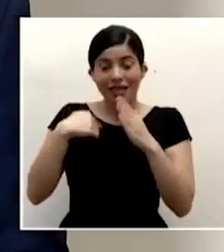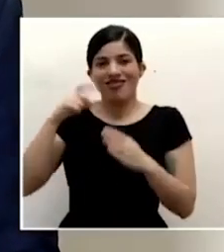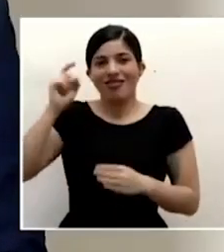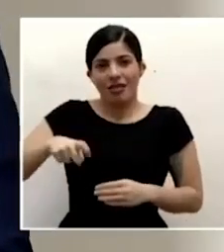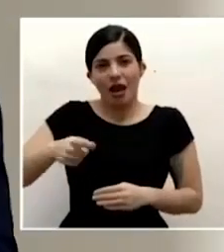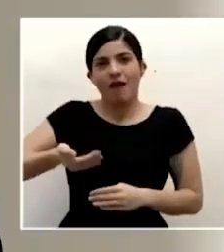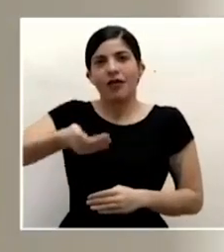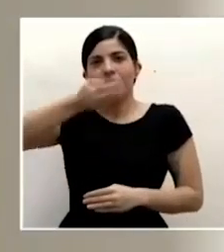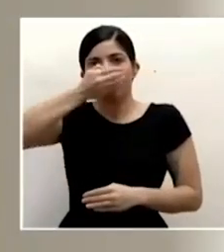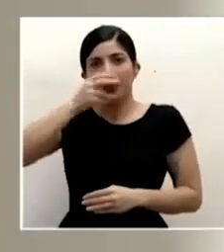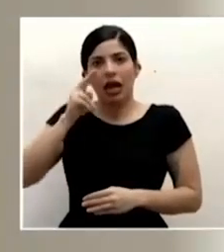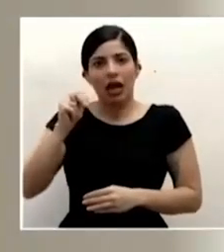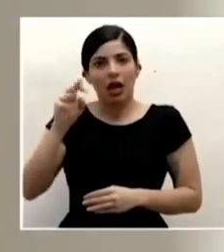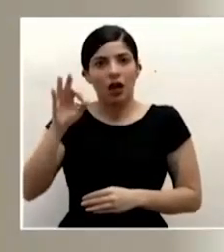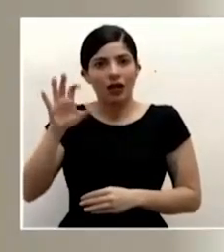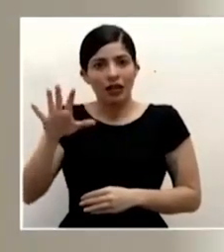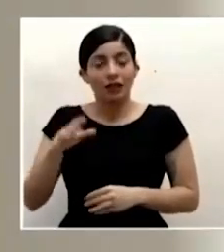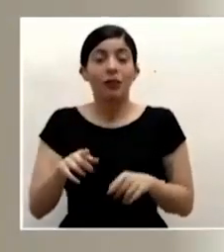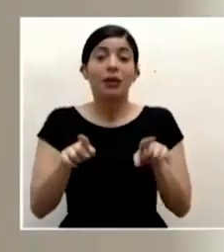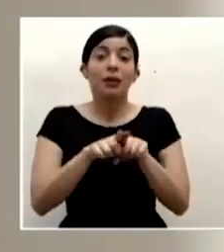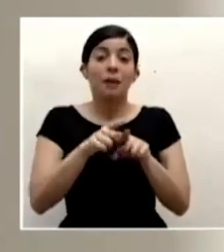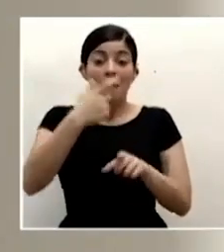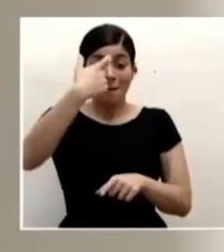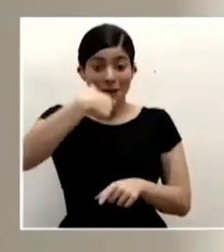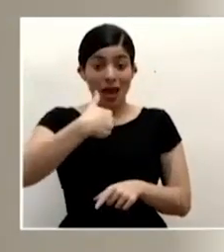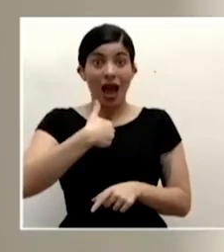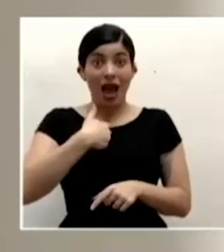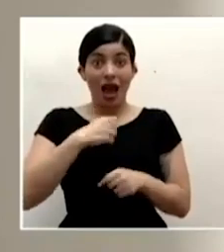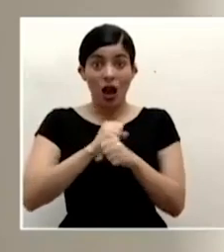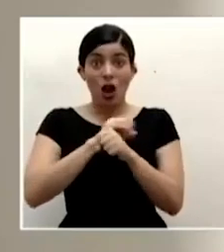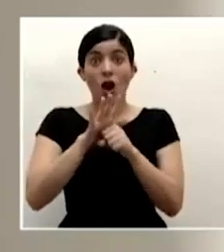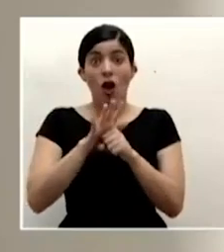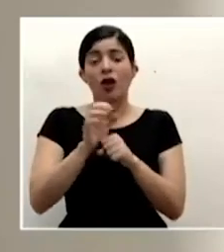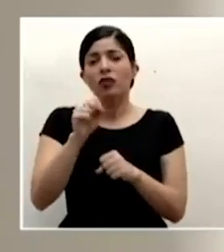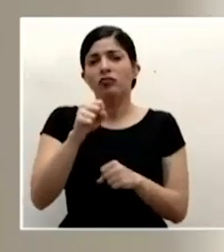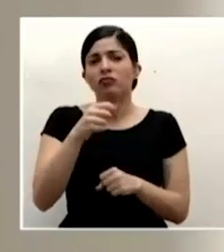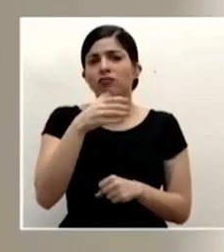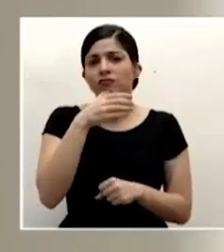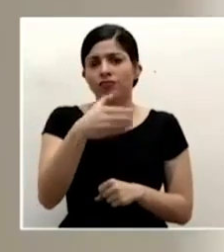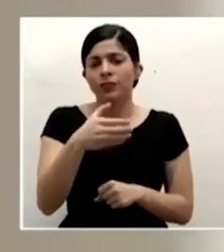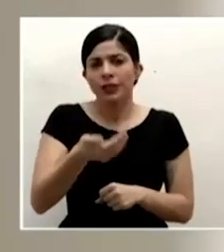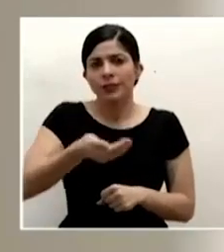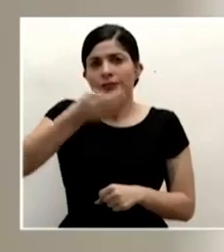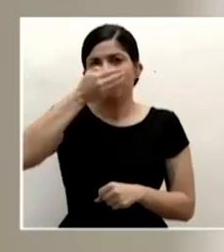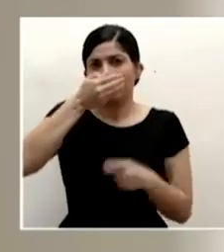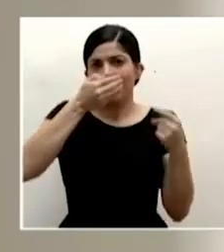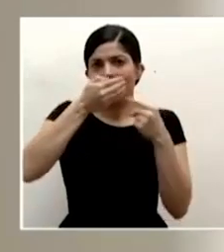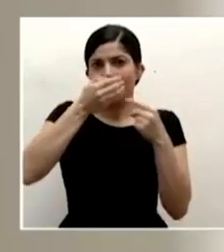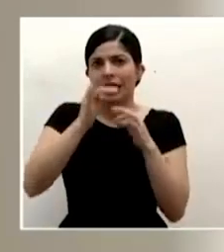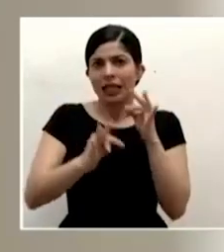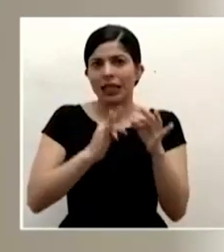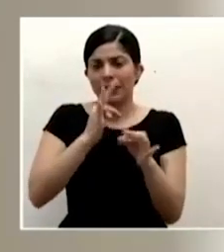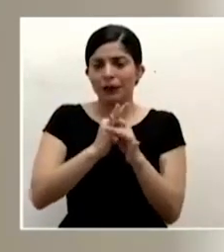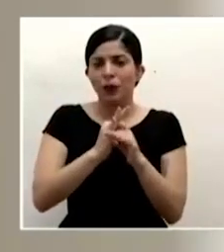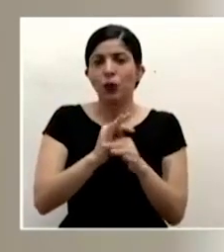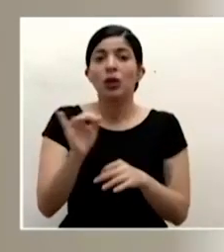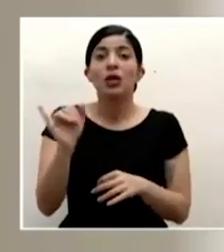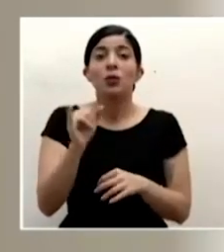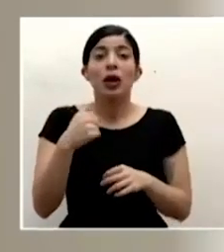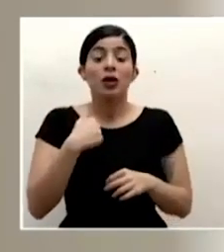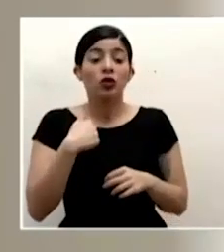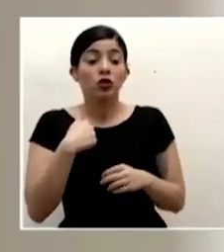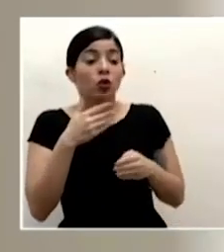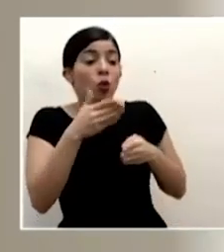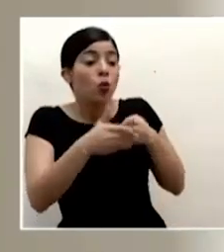igualmente las personas que están enfermas con COVID si se recomienda este tipo de mascarillas al igual que las que están cuidando un